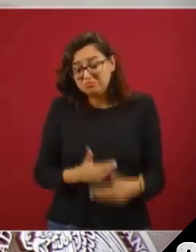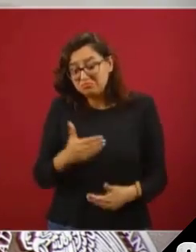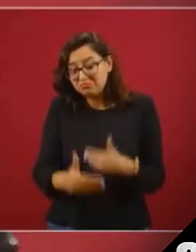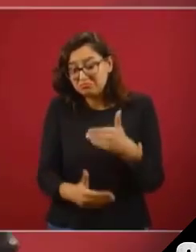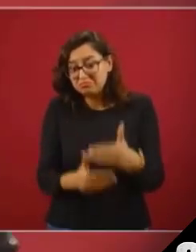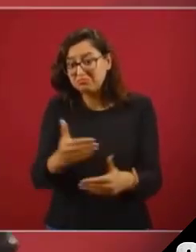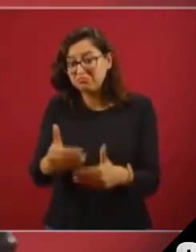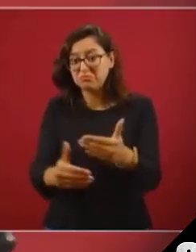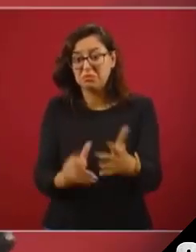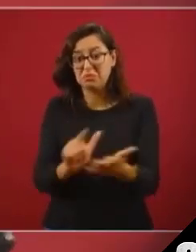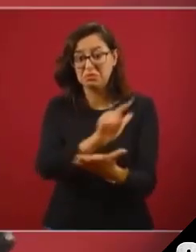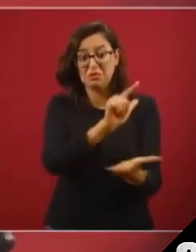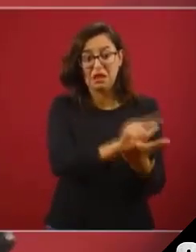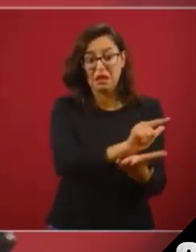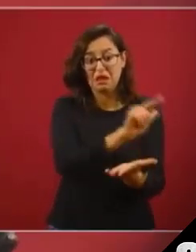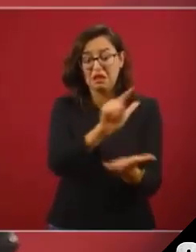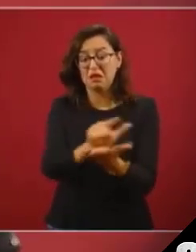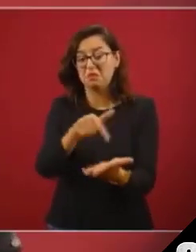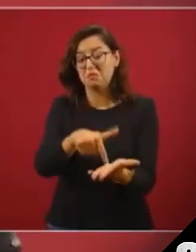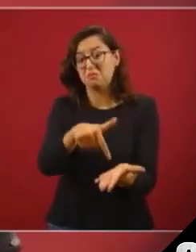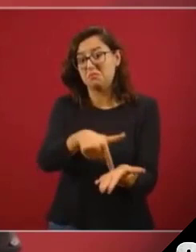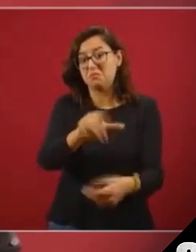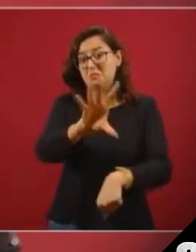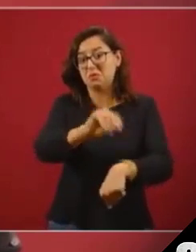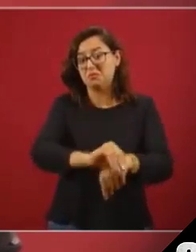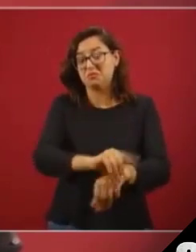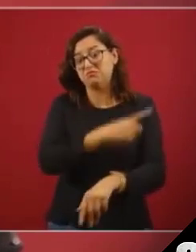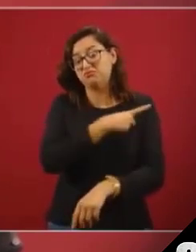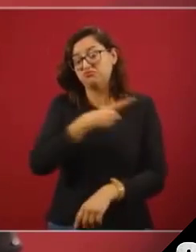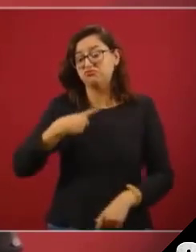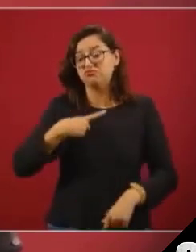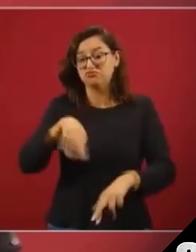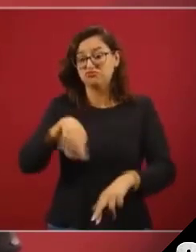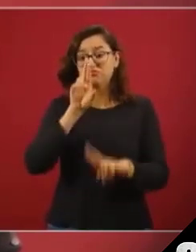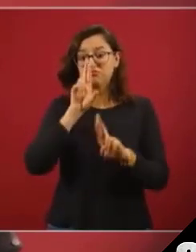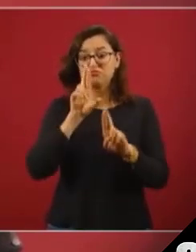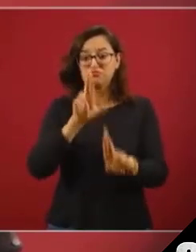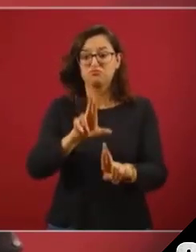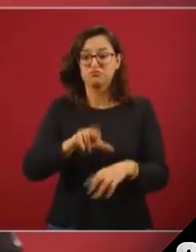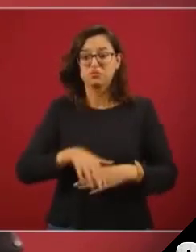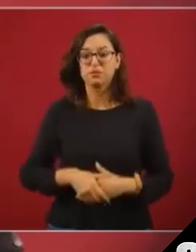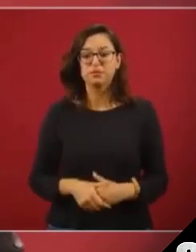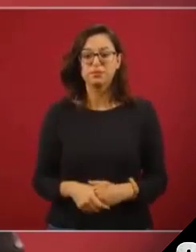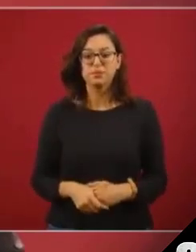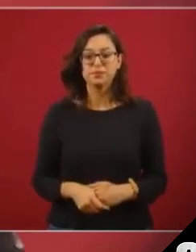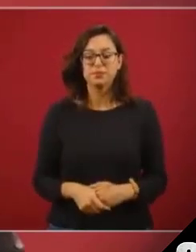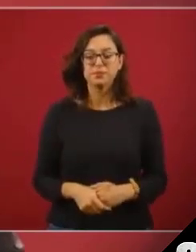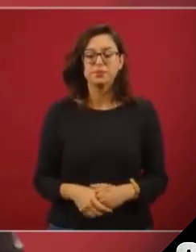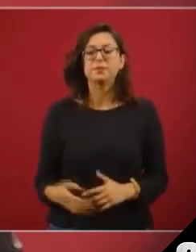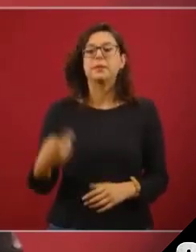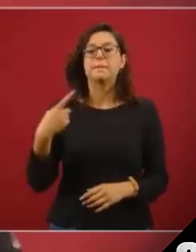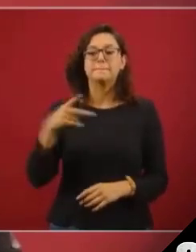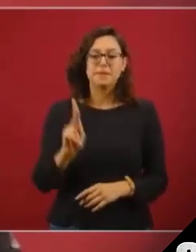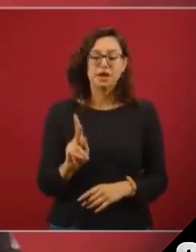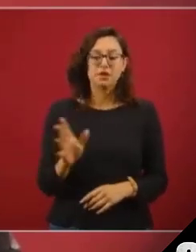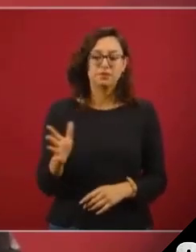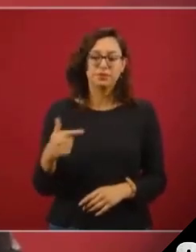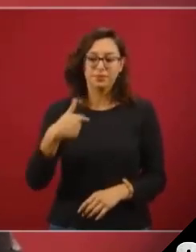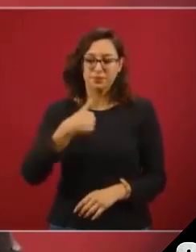contempla en las leyes y hay que respetarlo. Mi recomendación